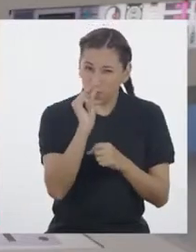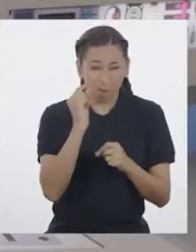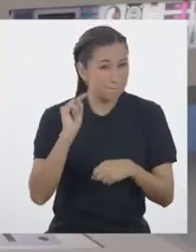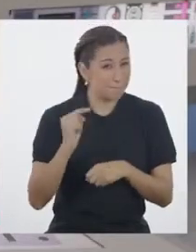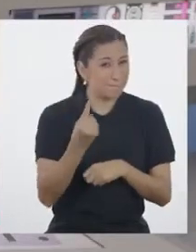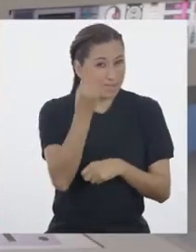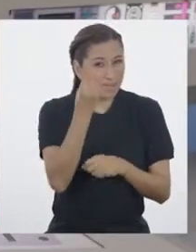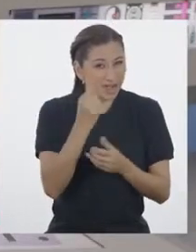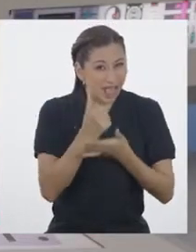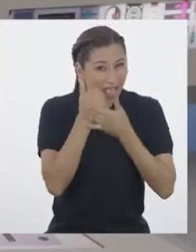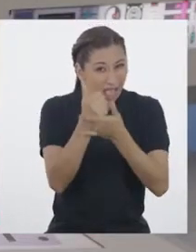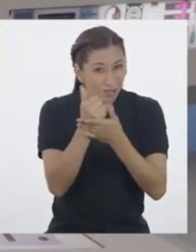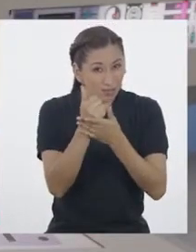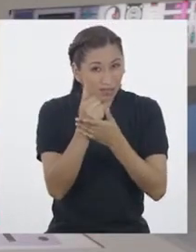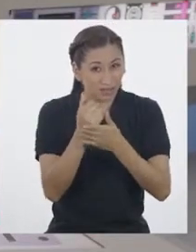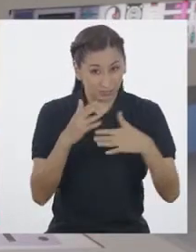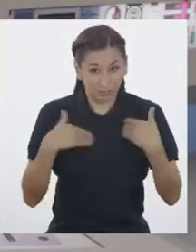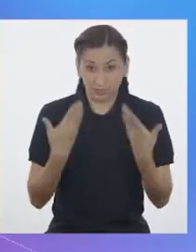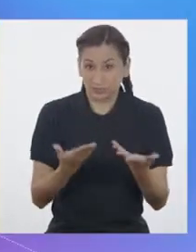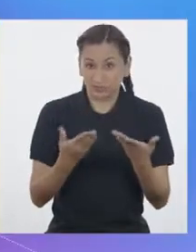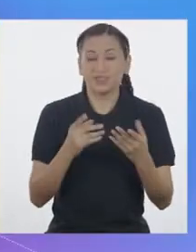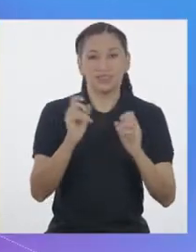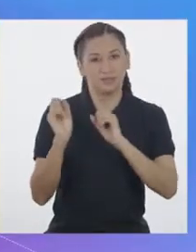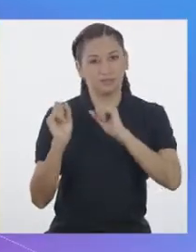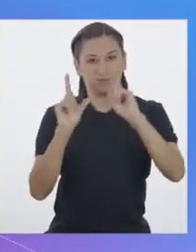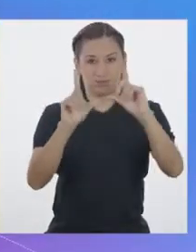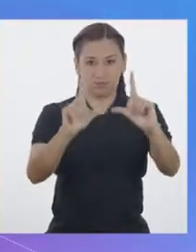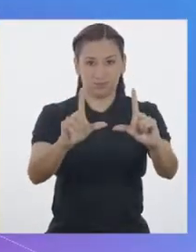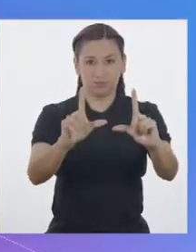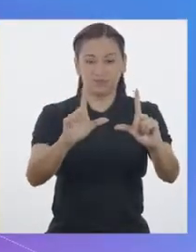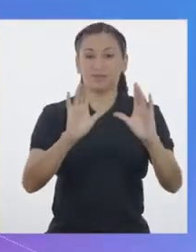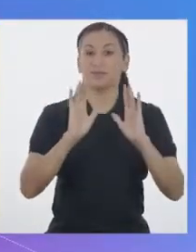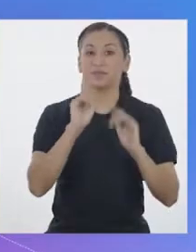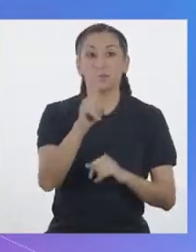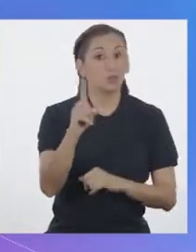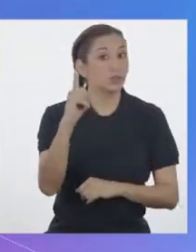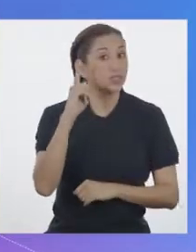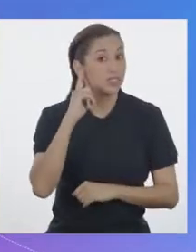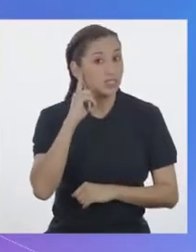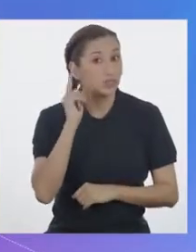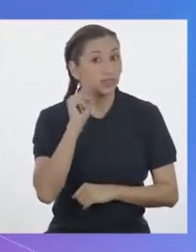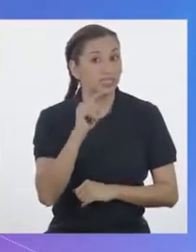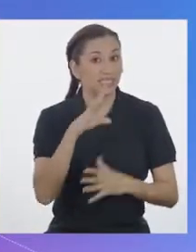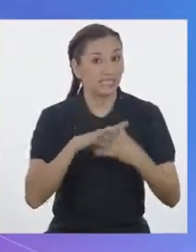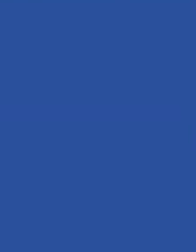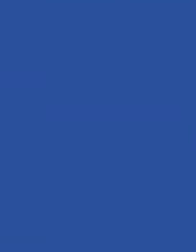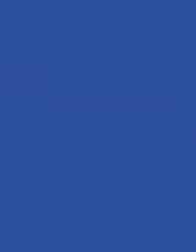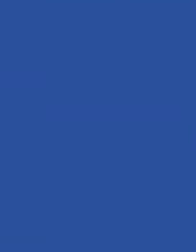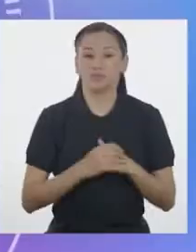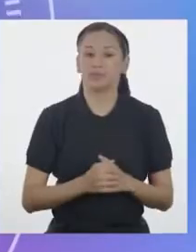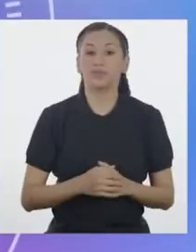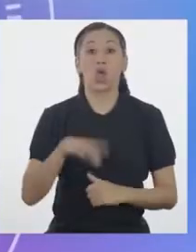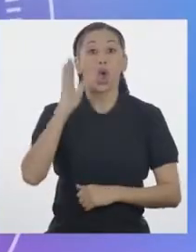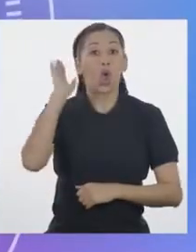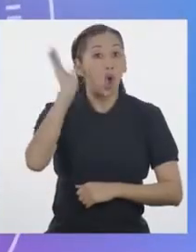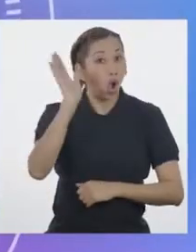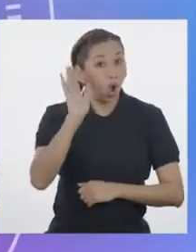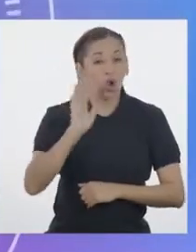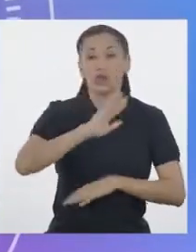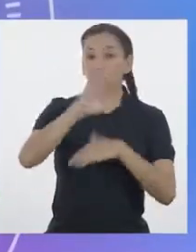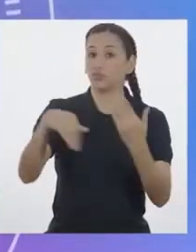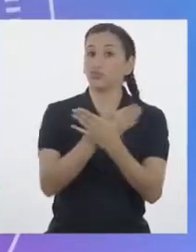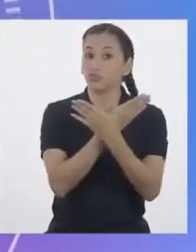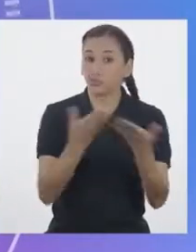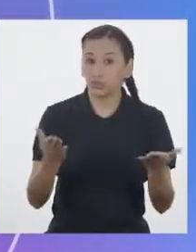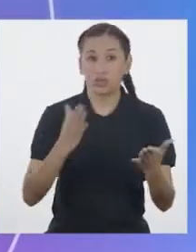damos una primera pista? Ahí va, Techi. Escuchen este testimonio. ¡Hola a